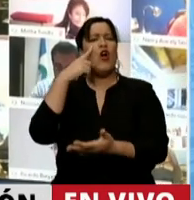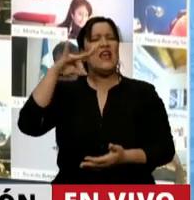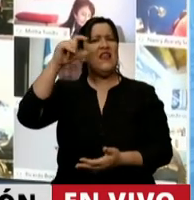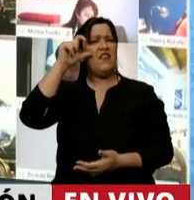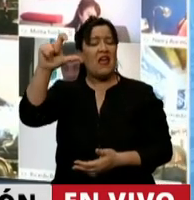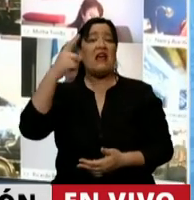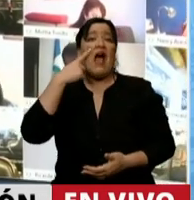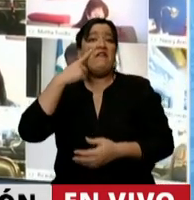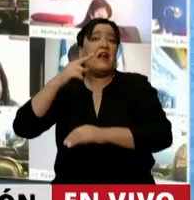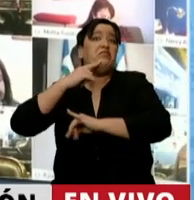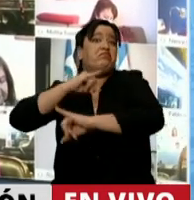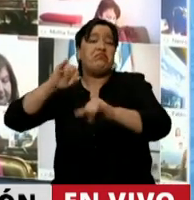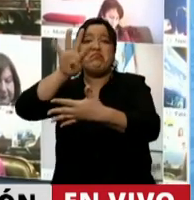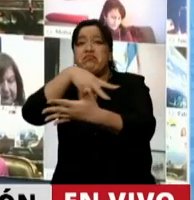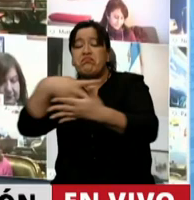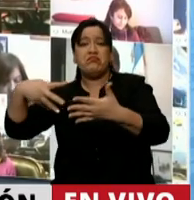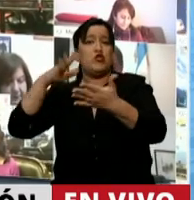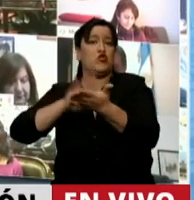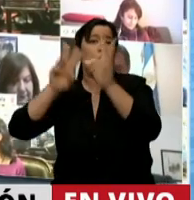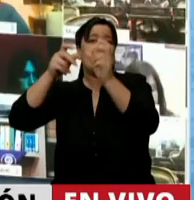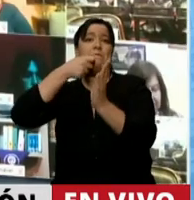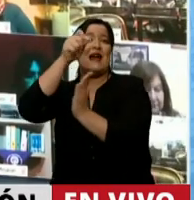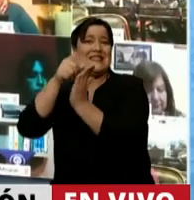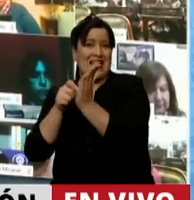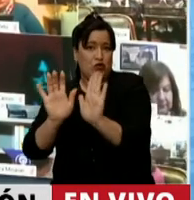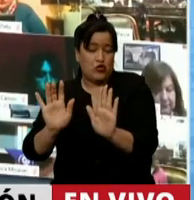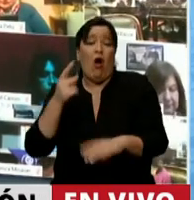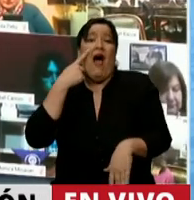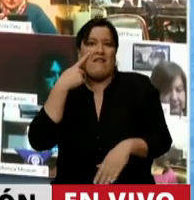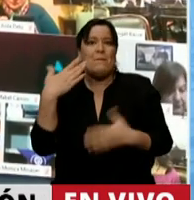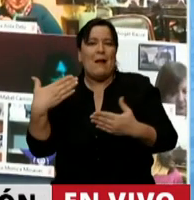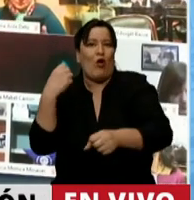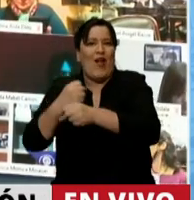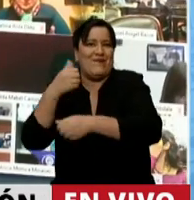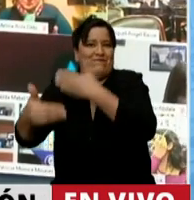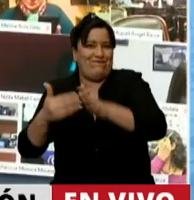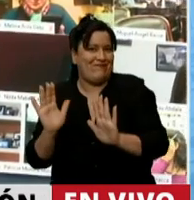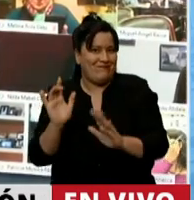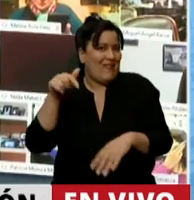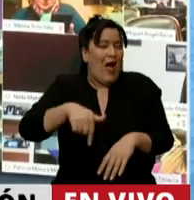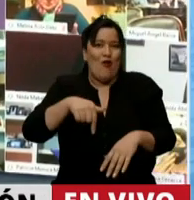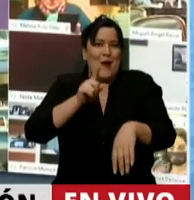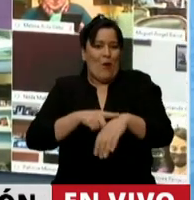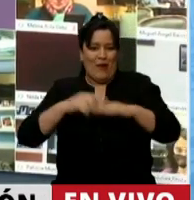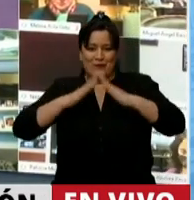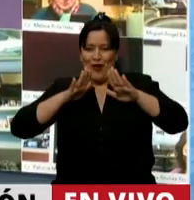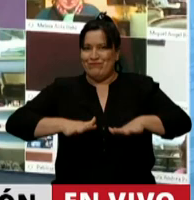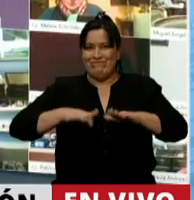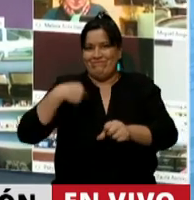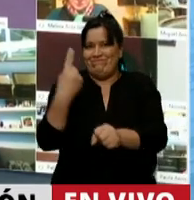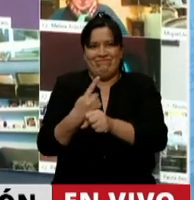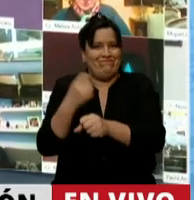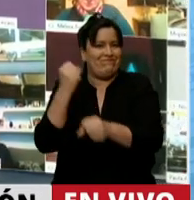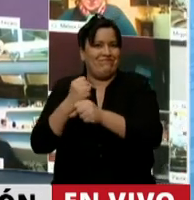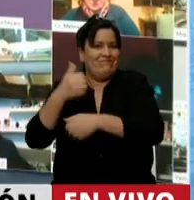cronograma censal a partir de ya tener un horizonte de poder trabajarlo. No tiene que ver esto con lo que